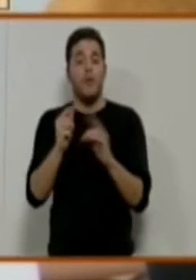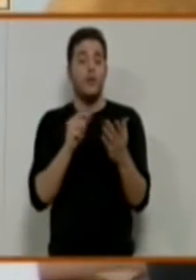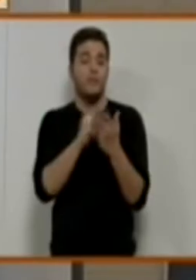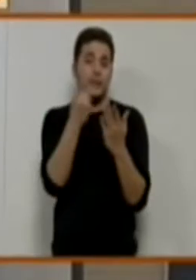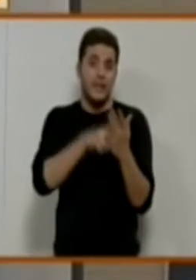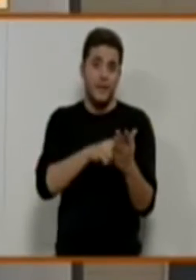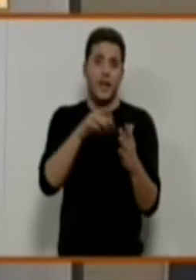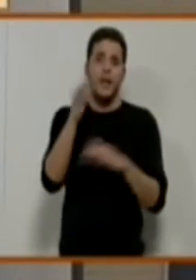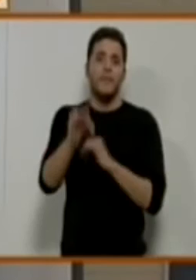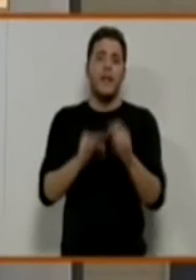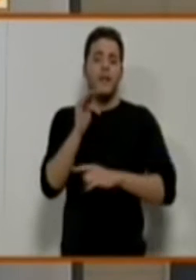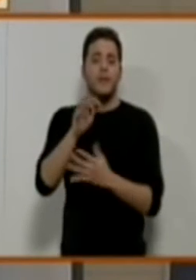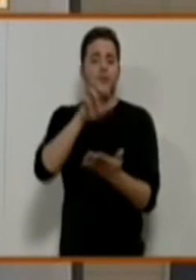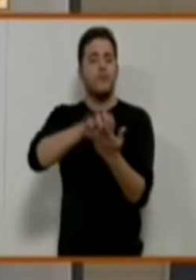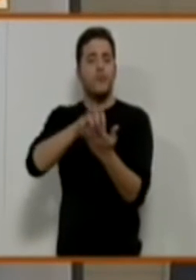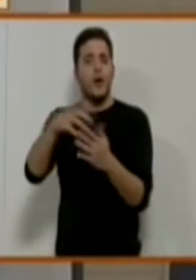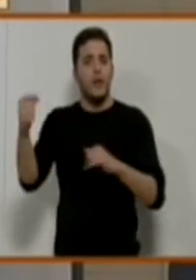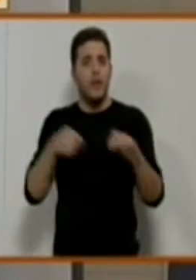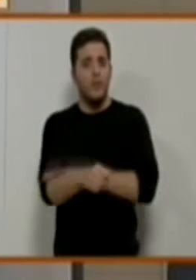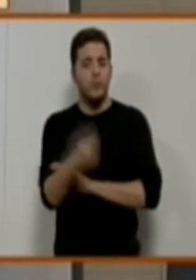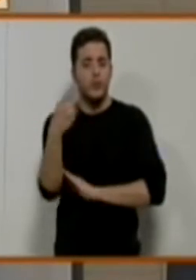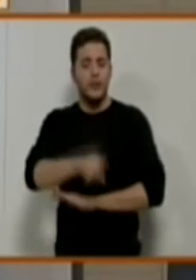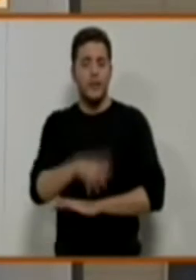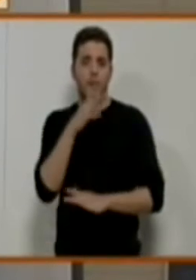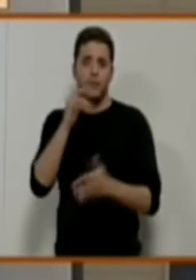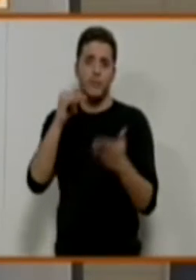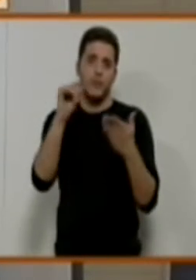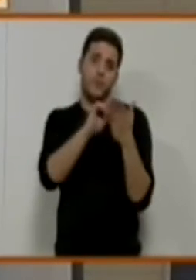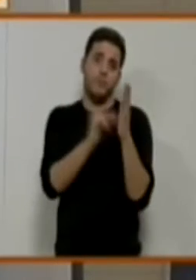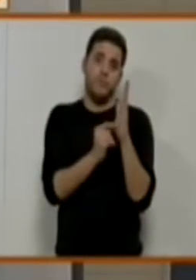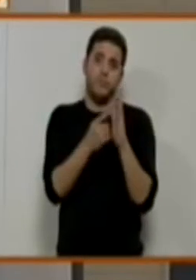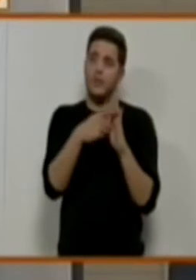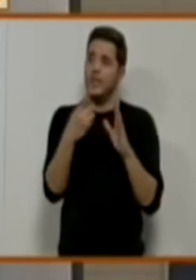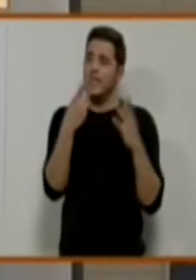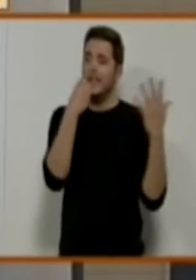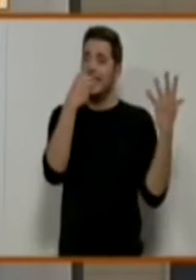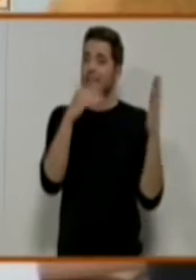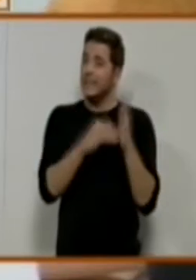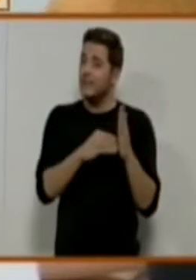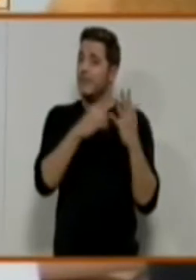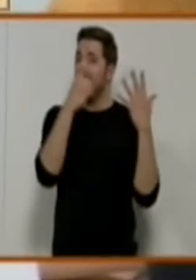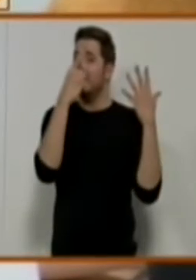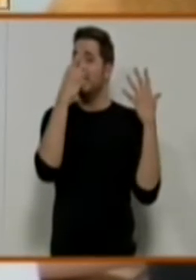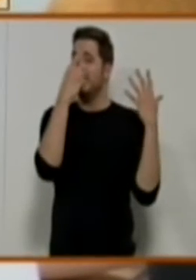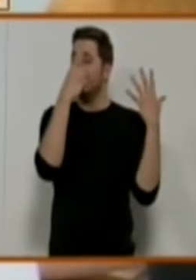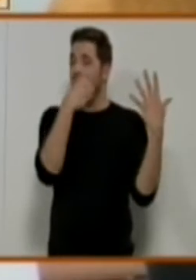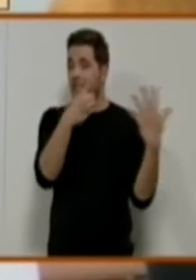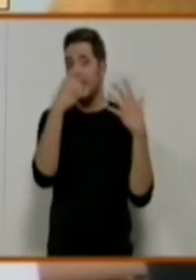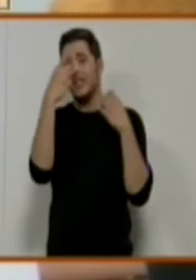colocación en la que trabajan esos itinerarios también, en el que están inscritas 6.066 personas.